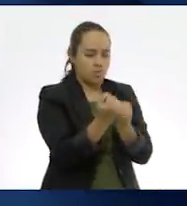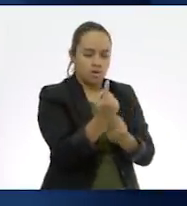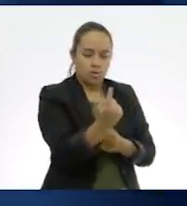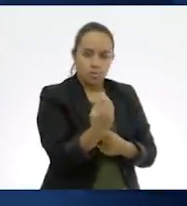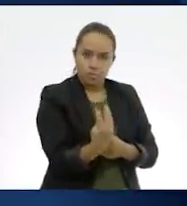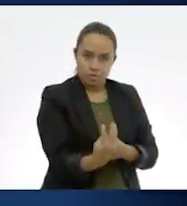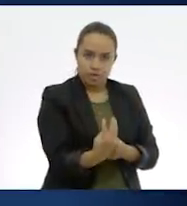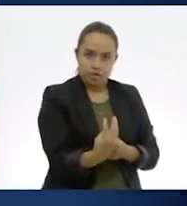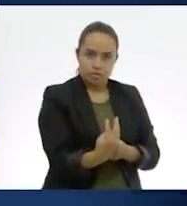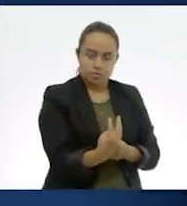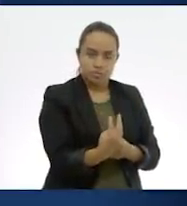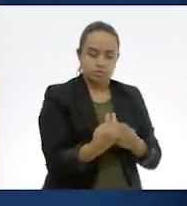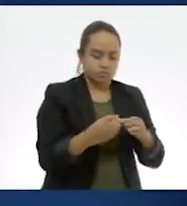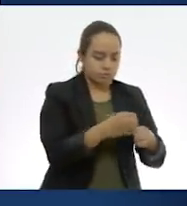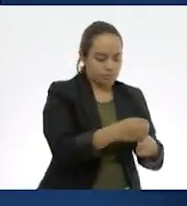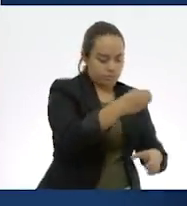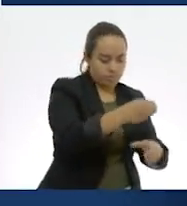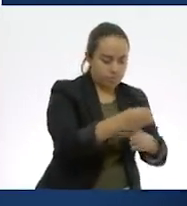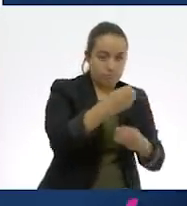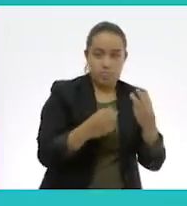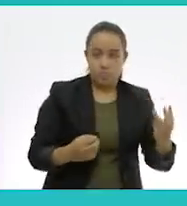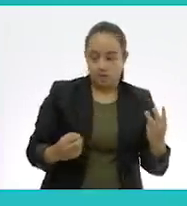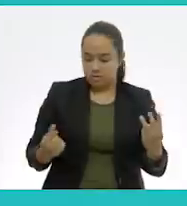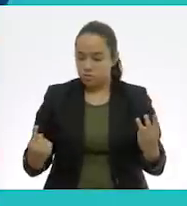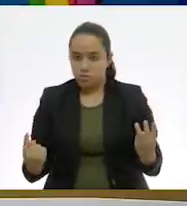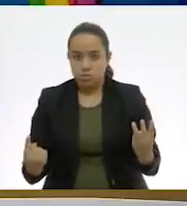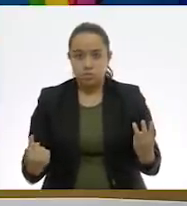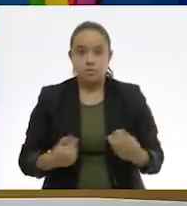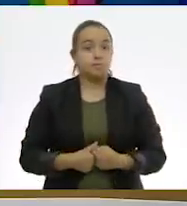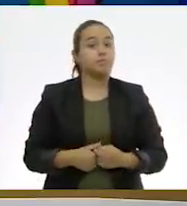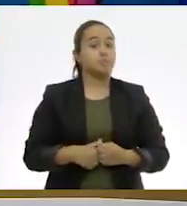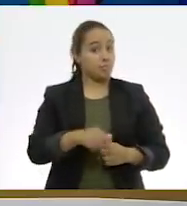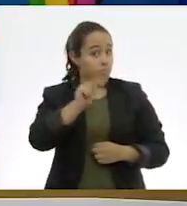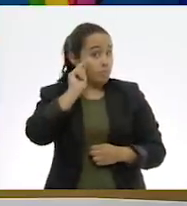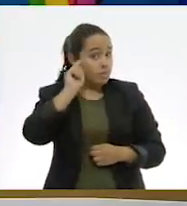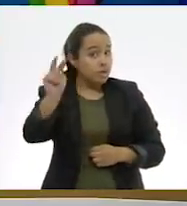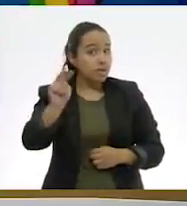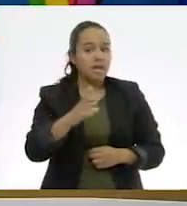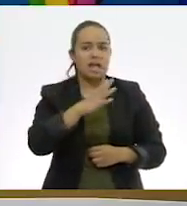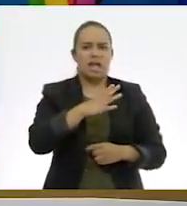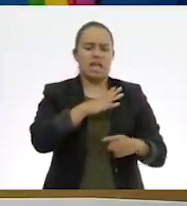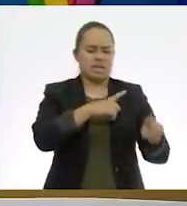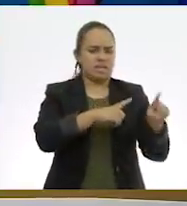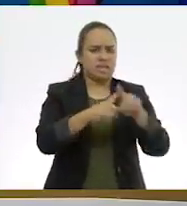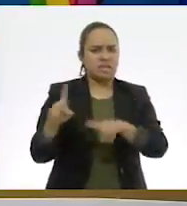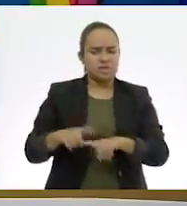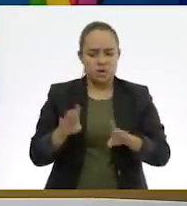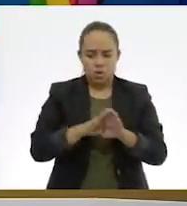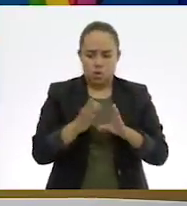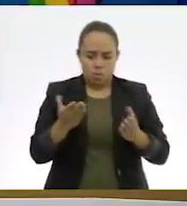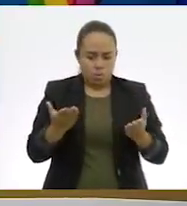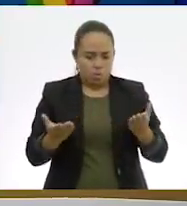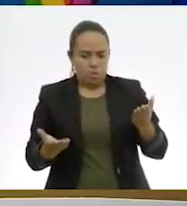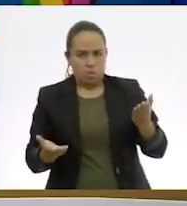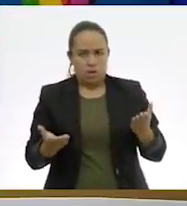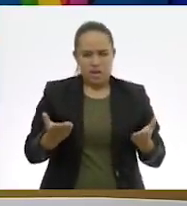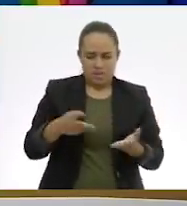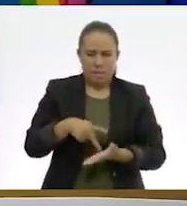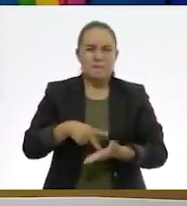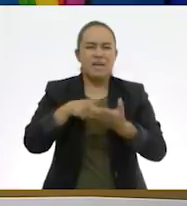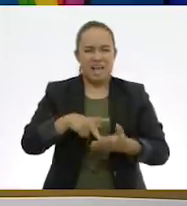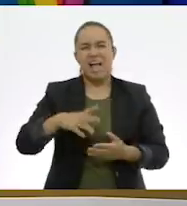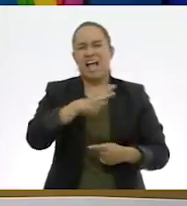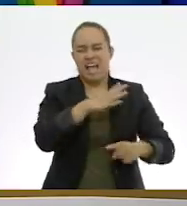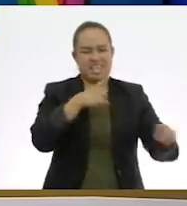un tercio del kilogramo. Bien, ya vieron también los diferentes tipos de balanzas o de básculas que